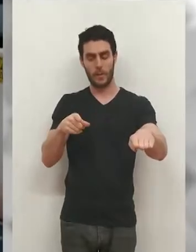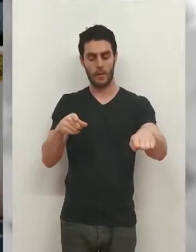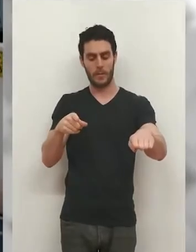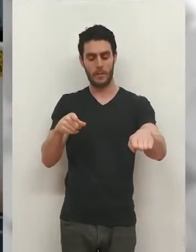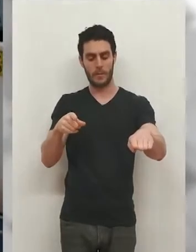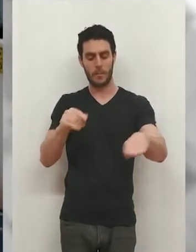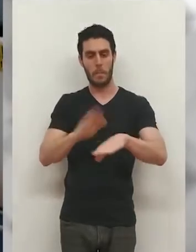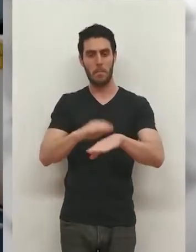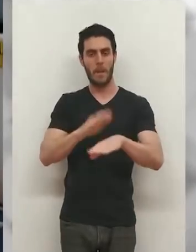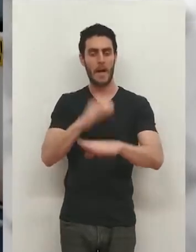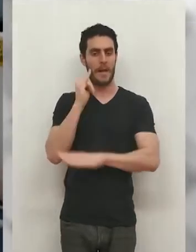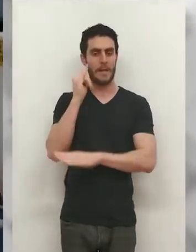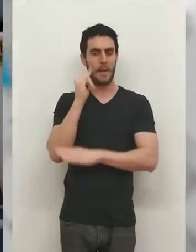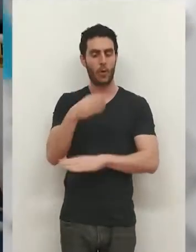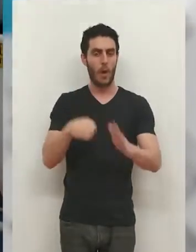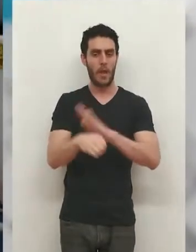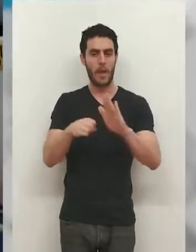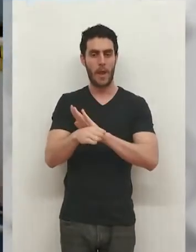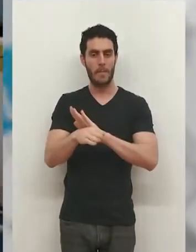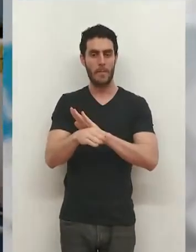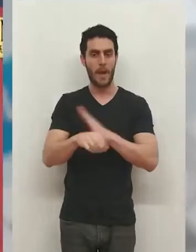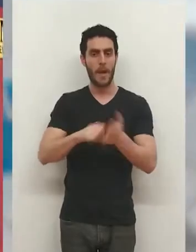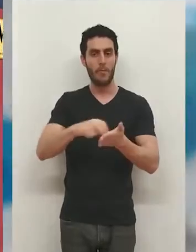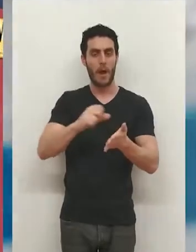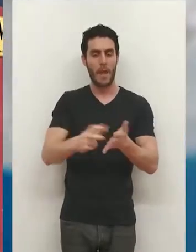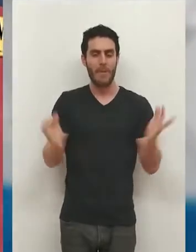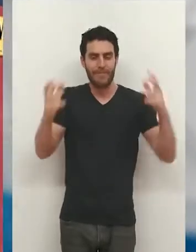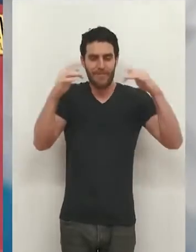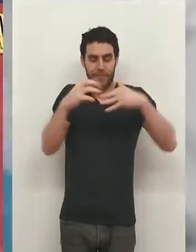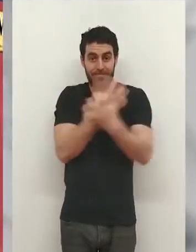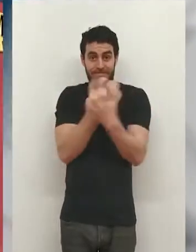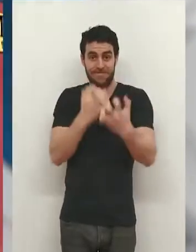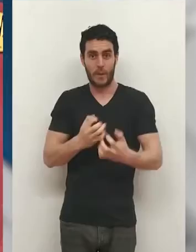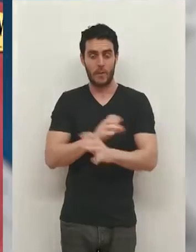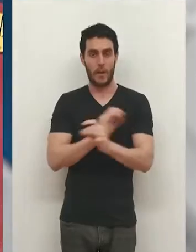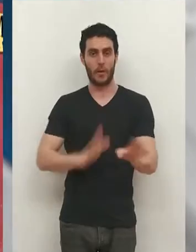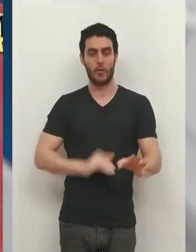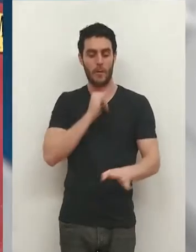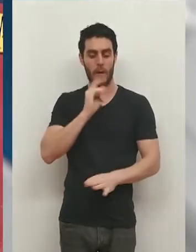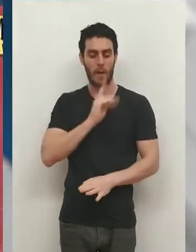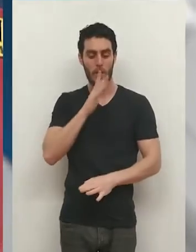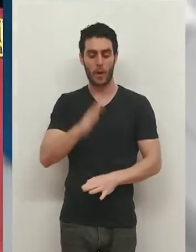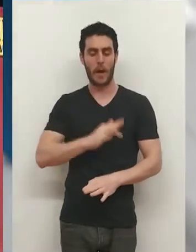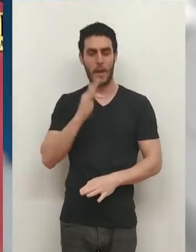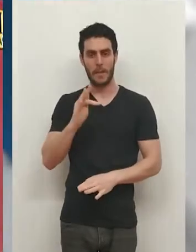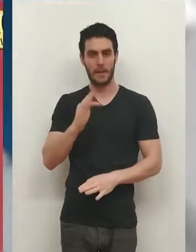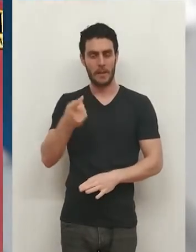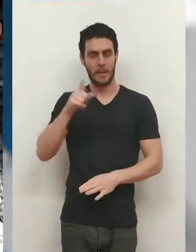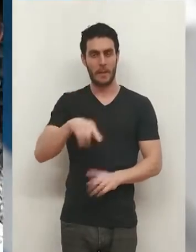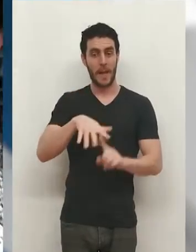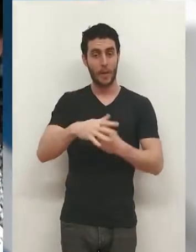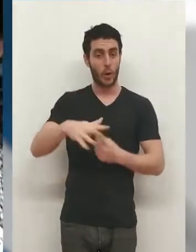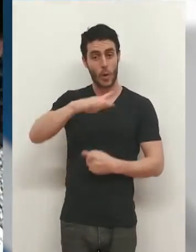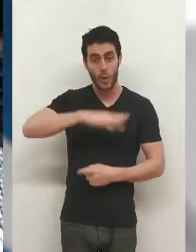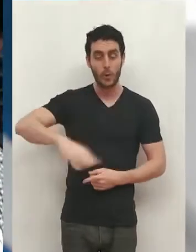al salir del instituto, pues quedaba apiñada en una acera que evidentemente era insuficiente, porque además de